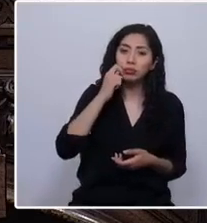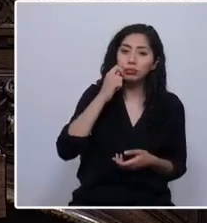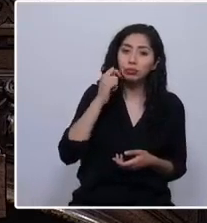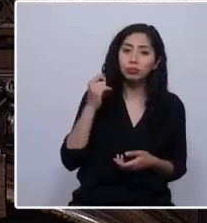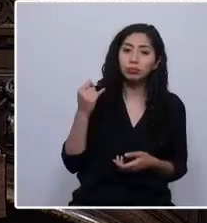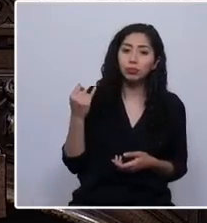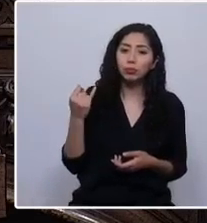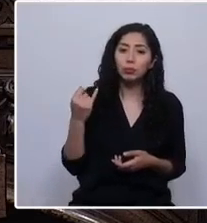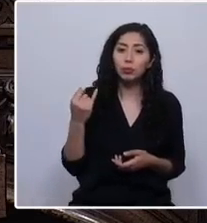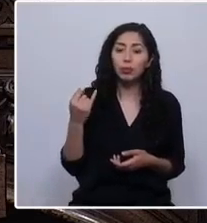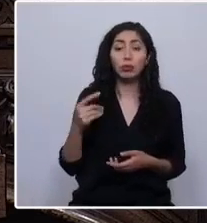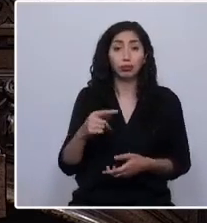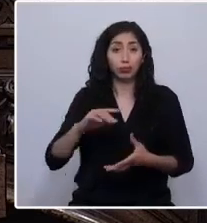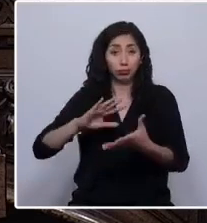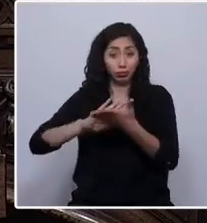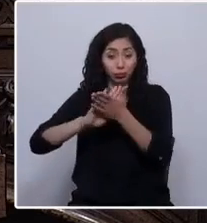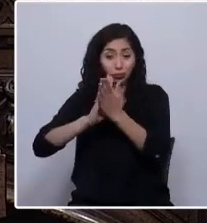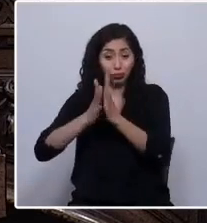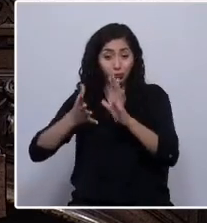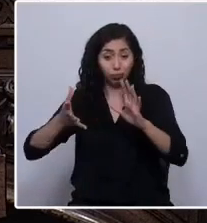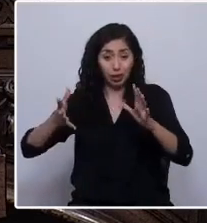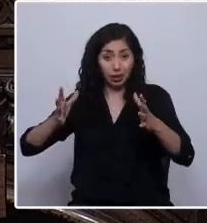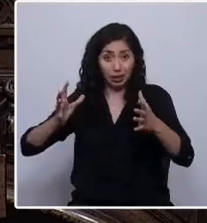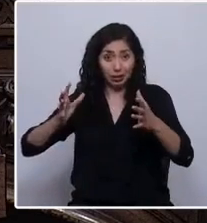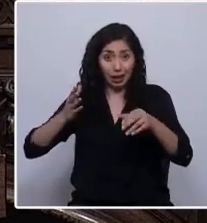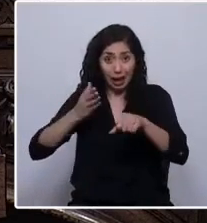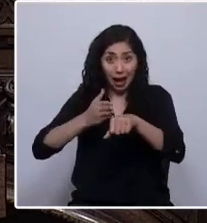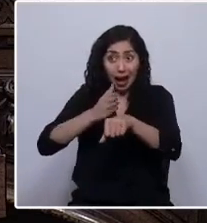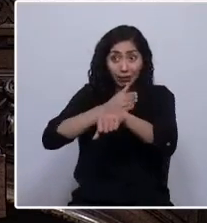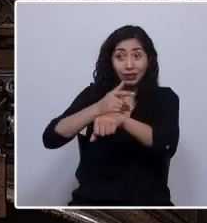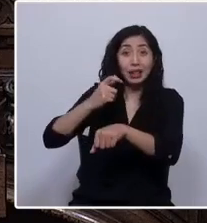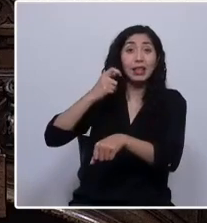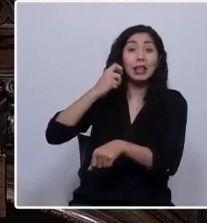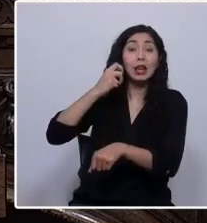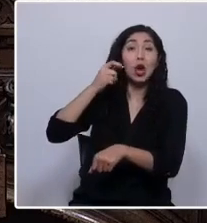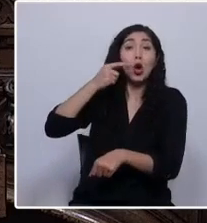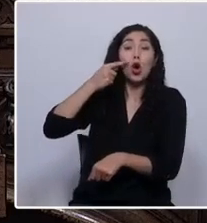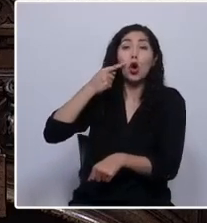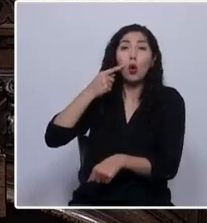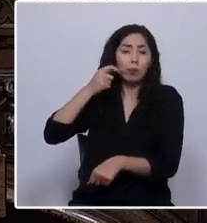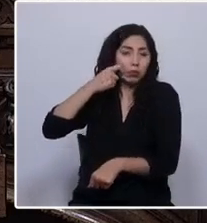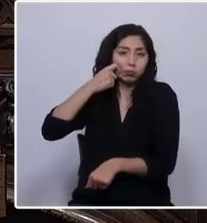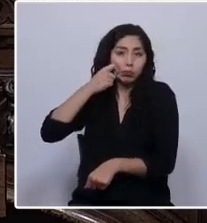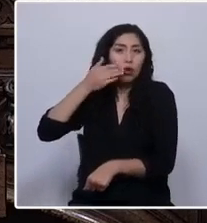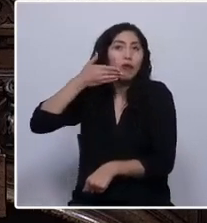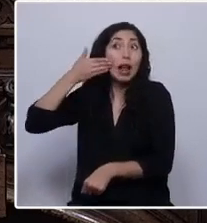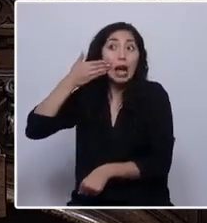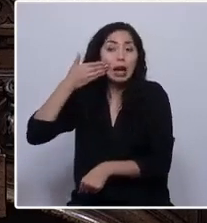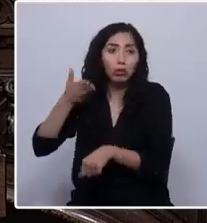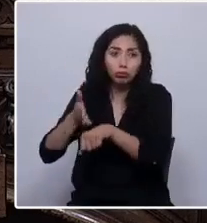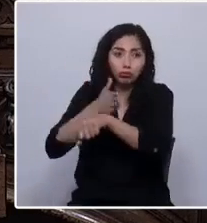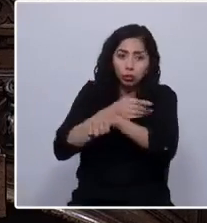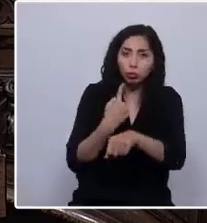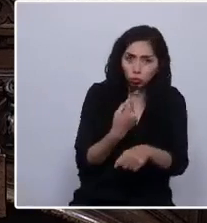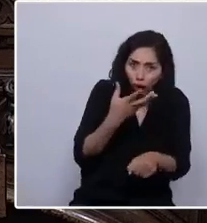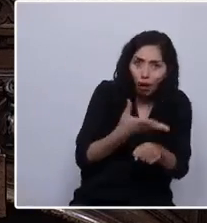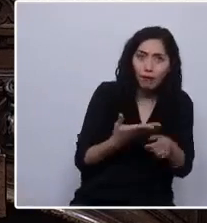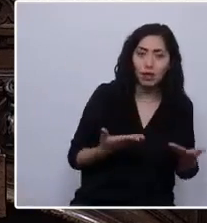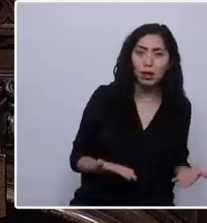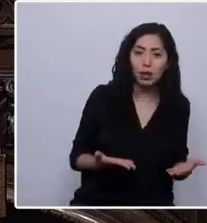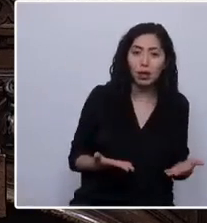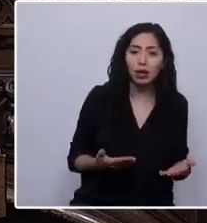mundo y del planeta antes de la llegada del hombre blanco y que nuestra sociedad matriarcal tenía mujeres